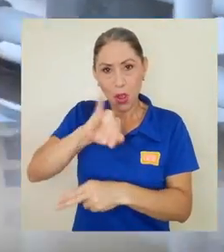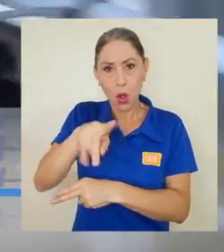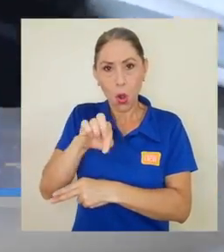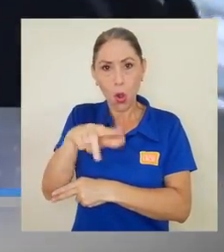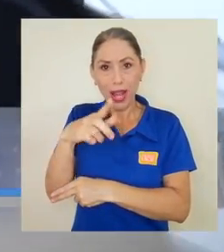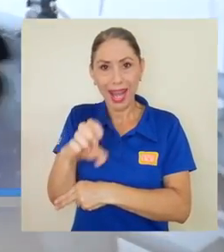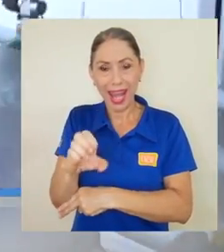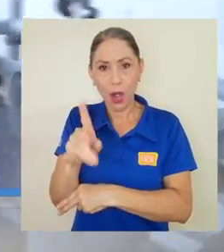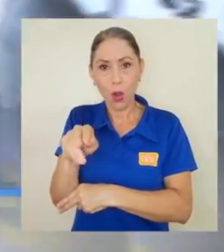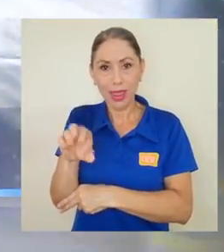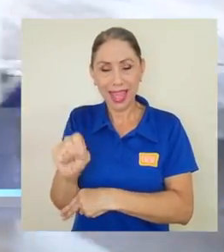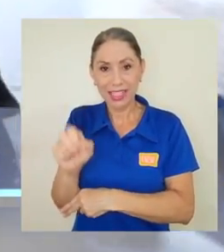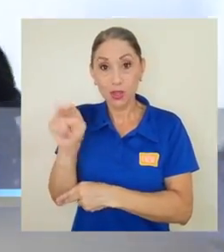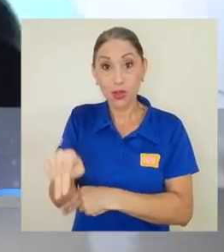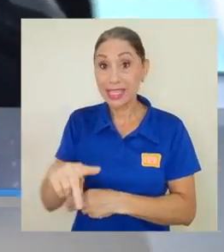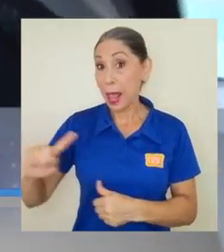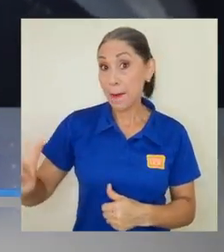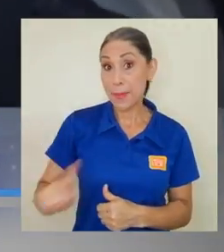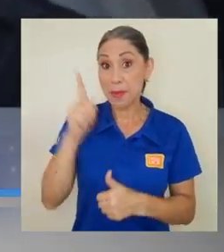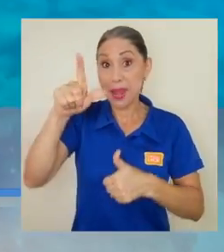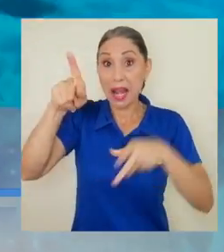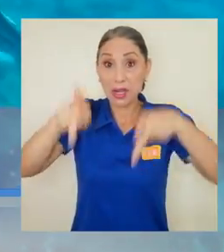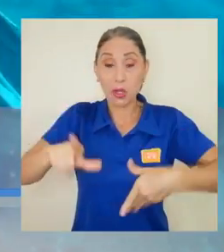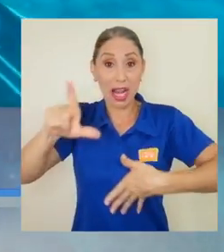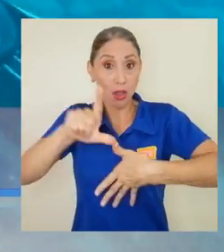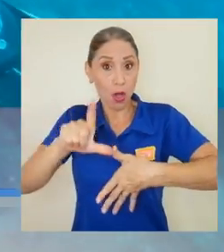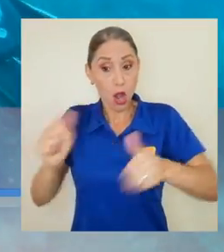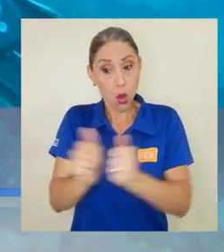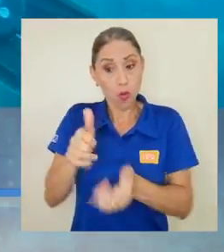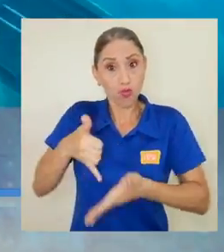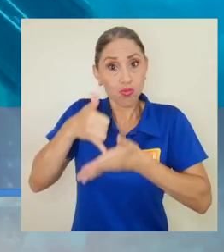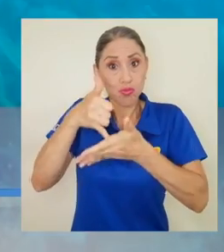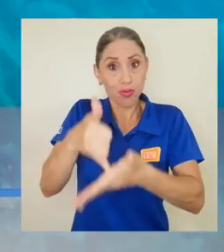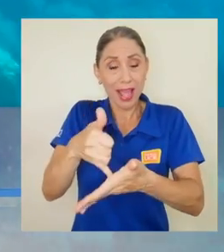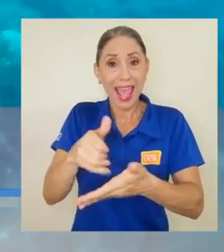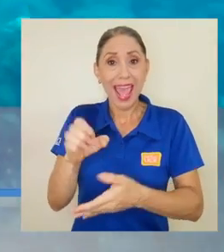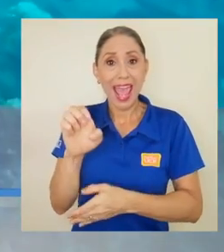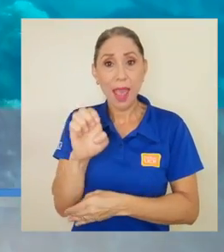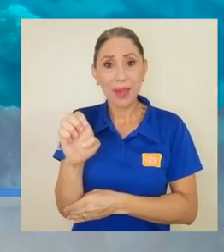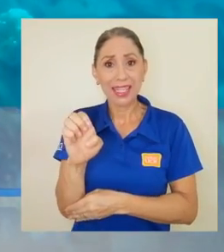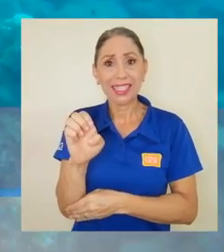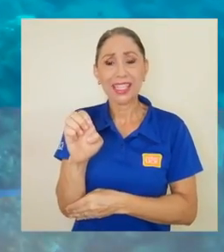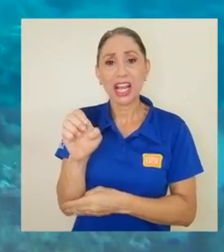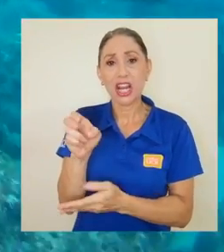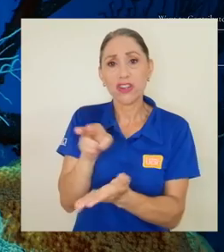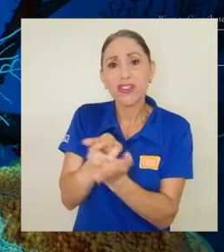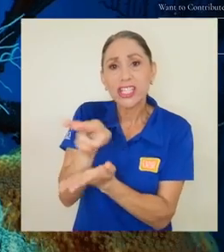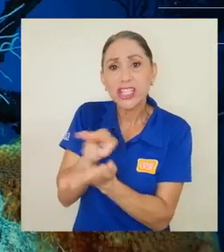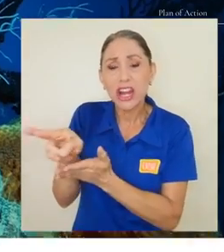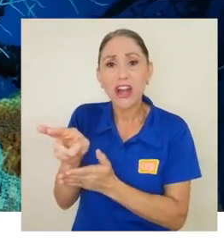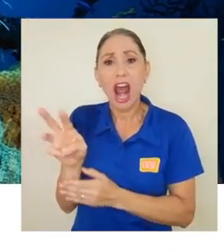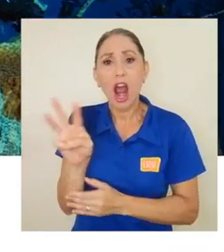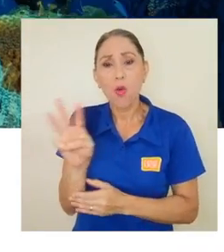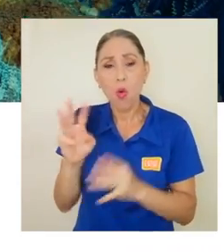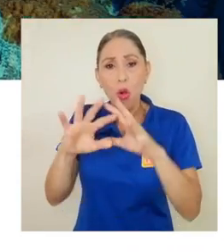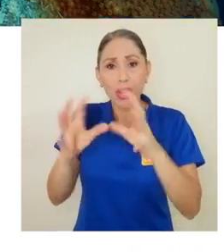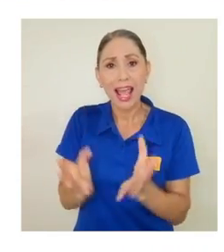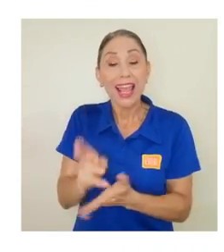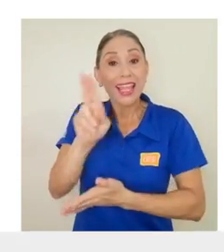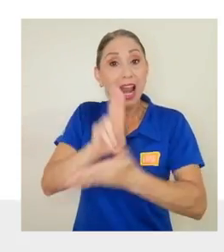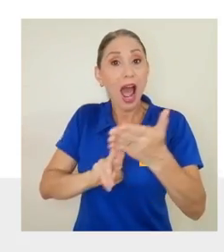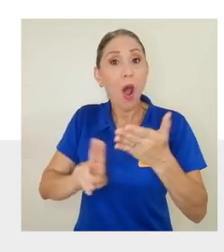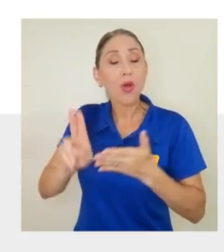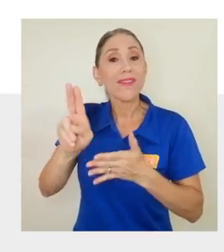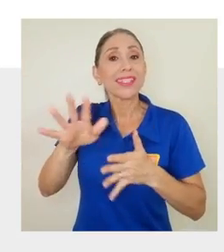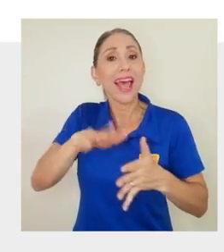Jorge Cortés Núñez, será el primer latinoamericano en ser galardonado con el Eminence in Research Award de la Sociedad Internacional de